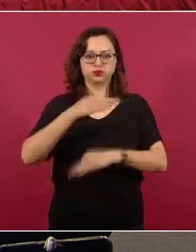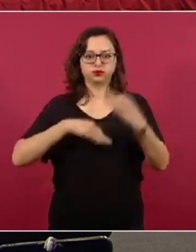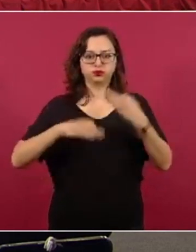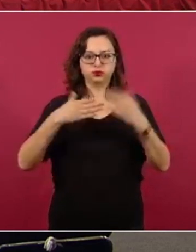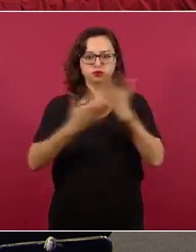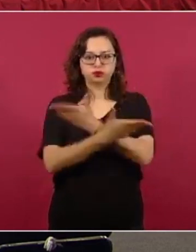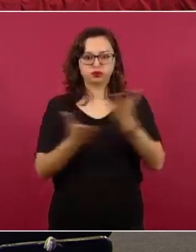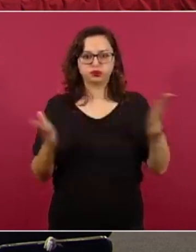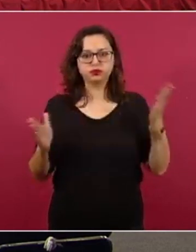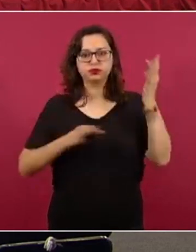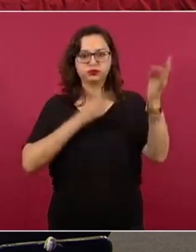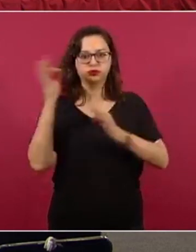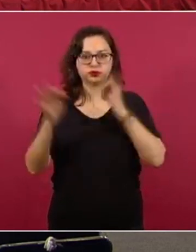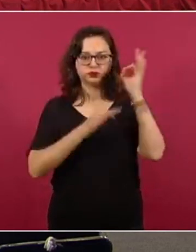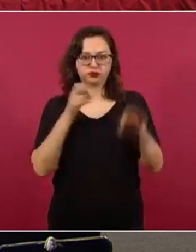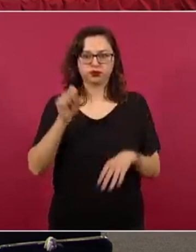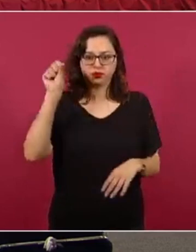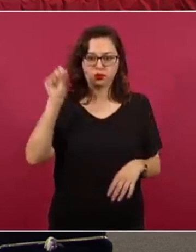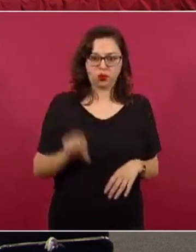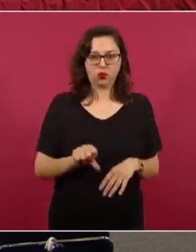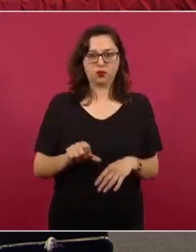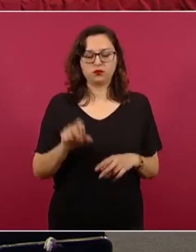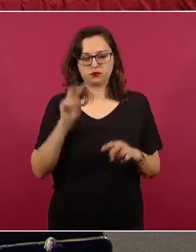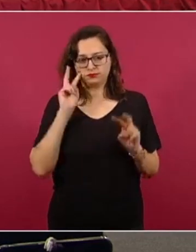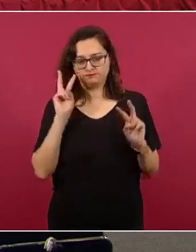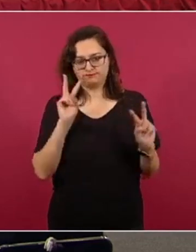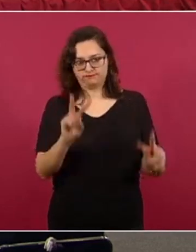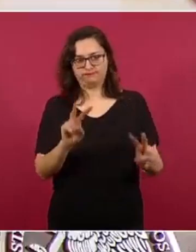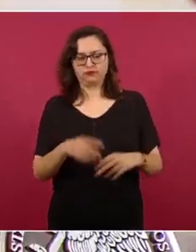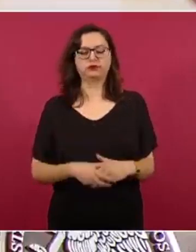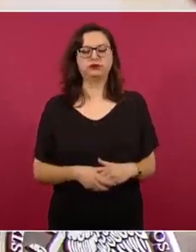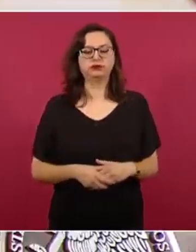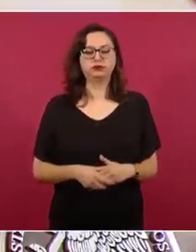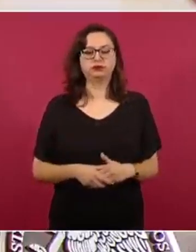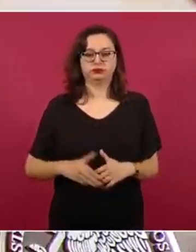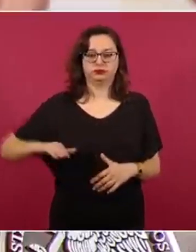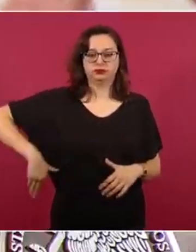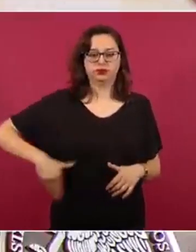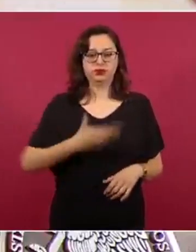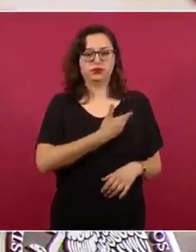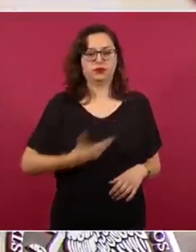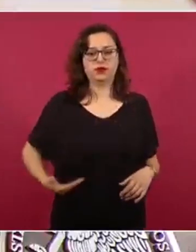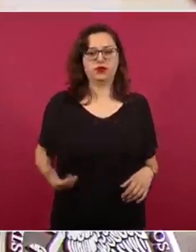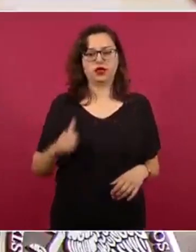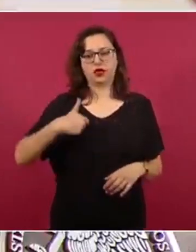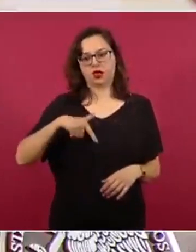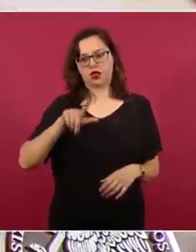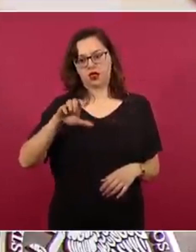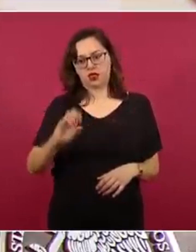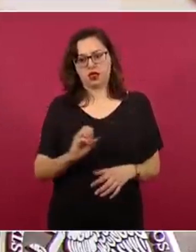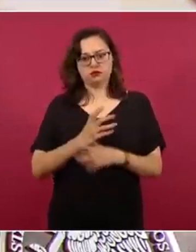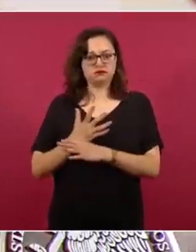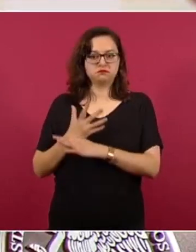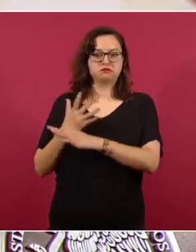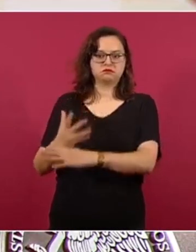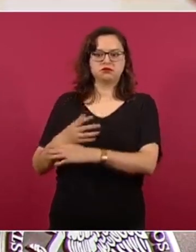ven esta mañana. Como lo ha dicho el presidente López Obrador, desde antes de que tuviéramos conocimiento